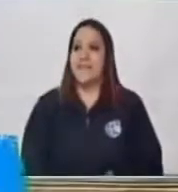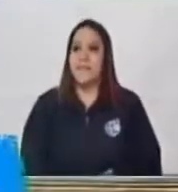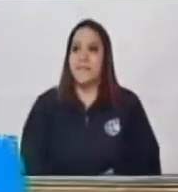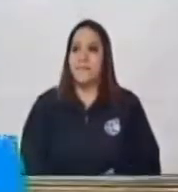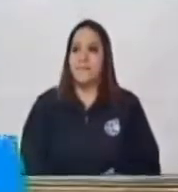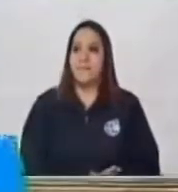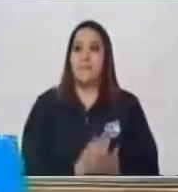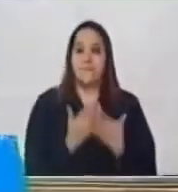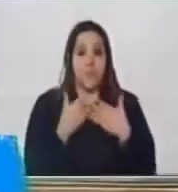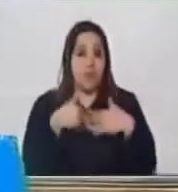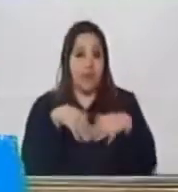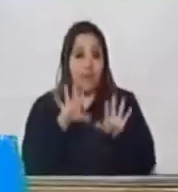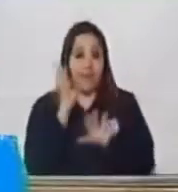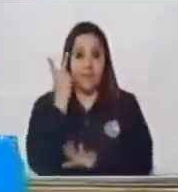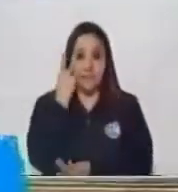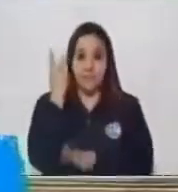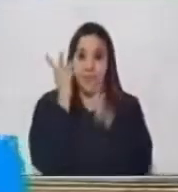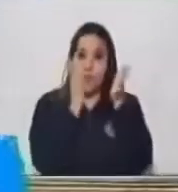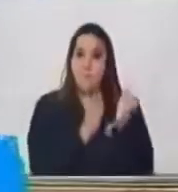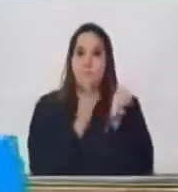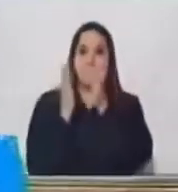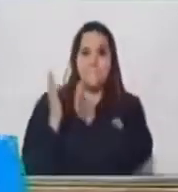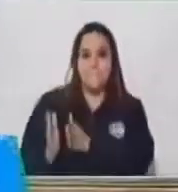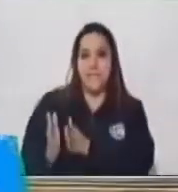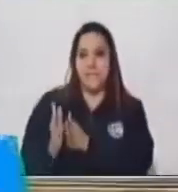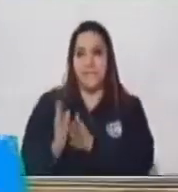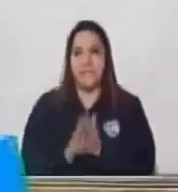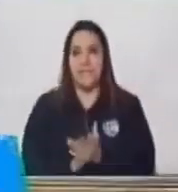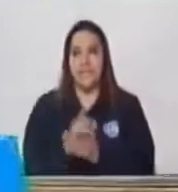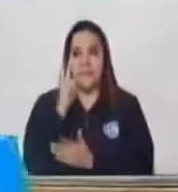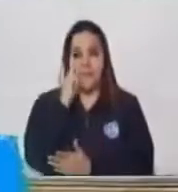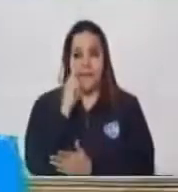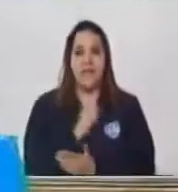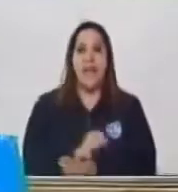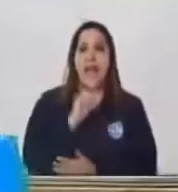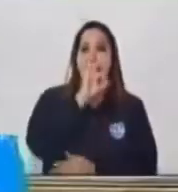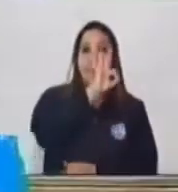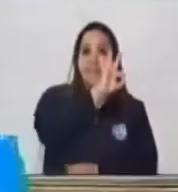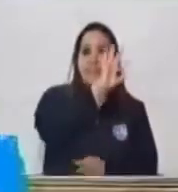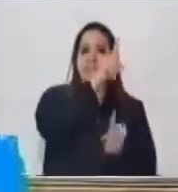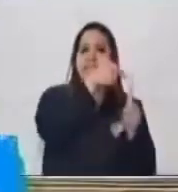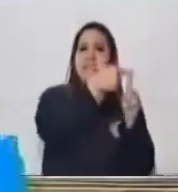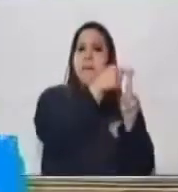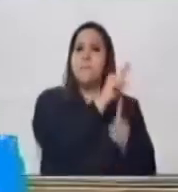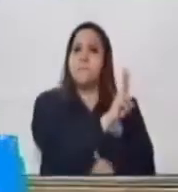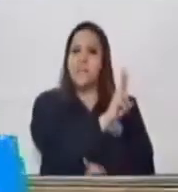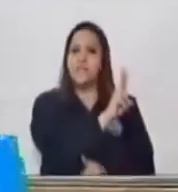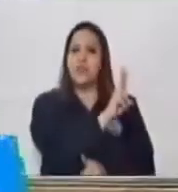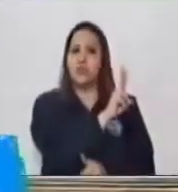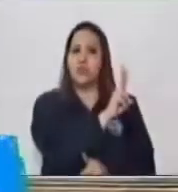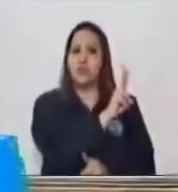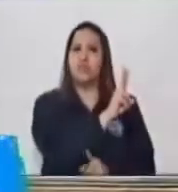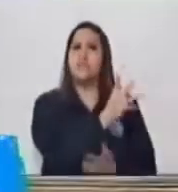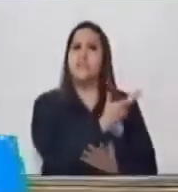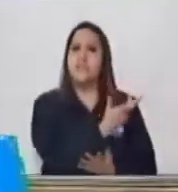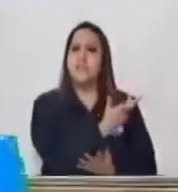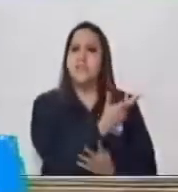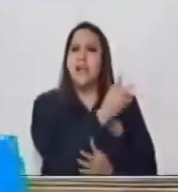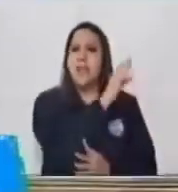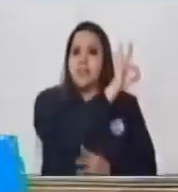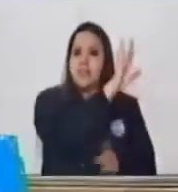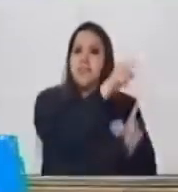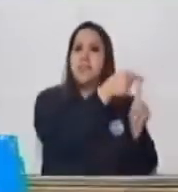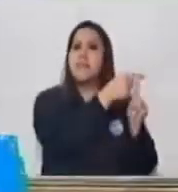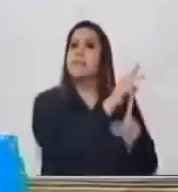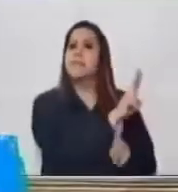Ahora vamos a la siguiente 3 más 2 ¿Cuánto es? Tengo 3 Y sumo